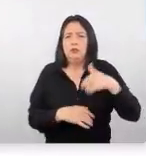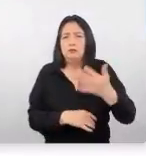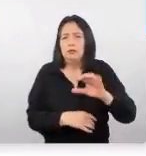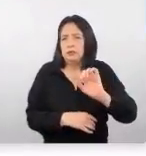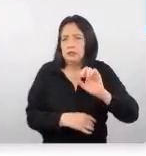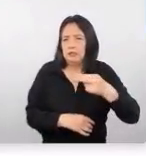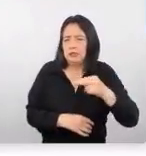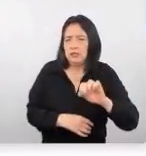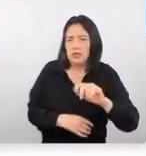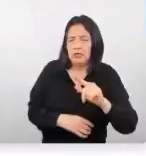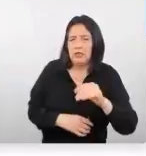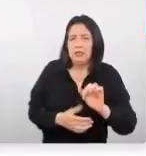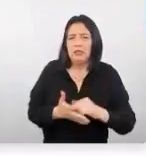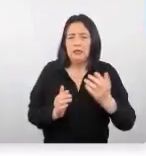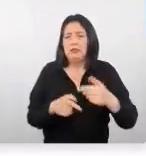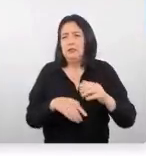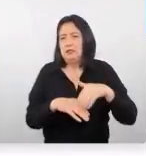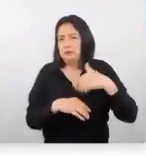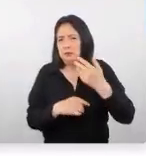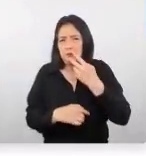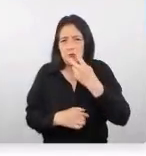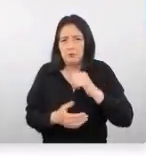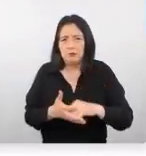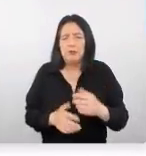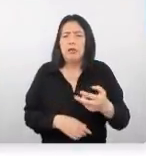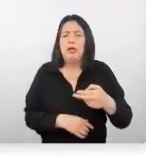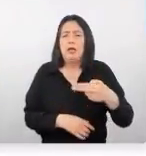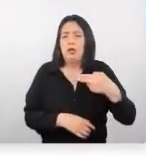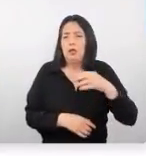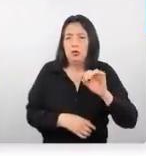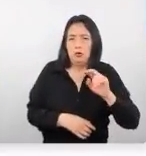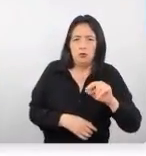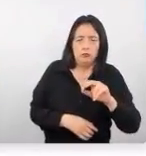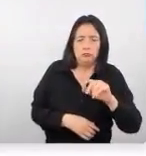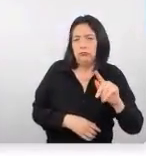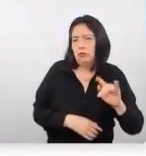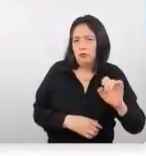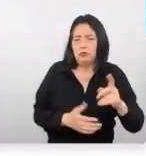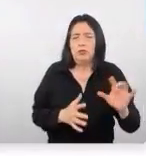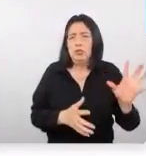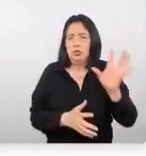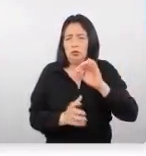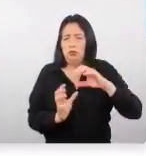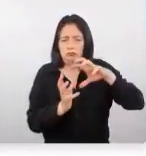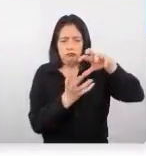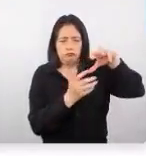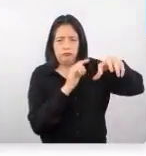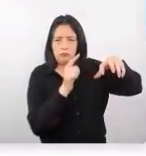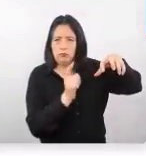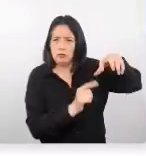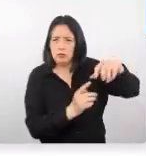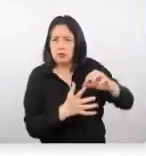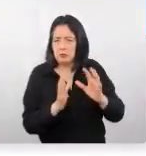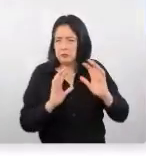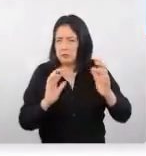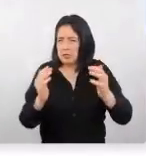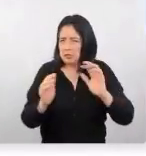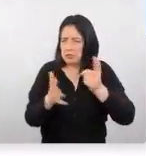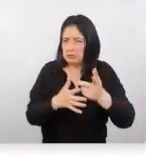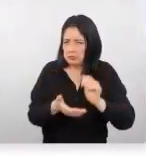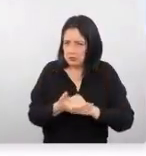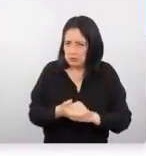Ya un segundo nivel lo vamos a ver a Hong Kong, por ejemplo. A nivel global, vamos a ver que es muy parecido este